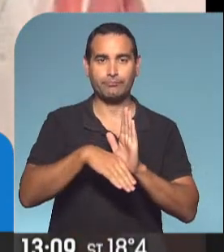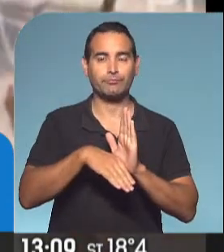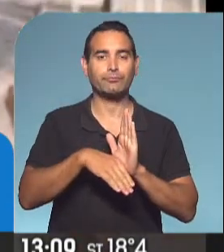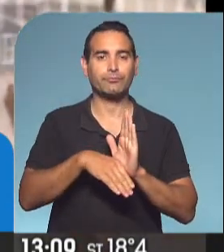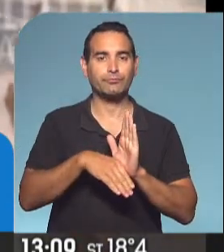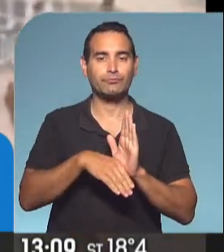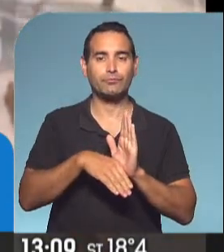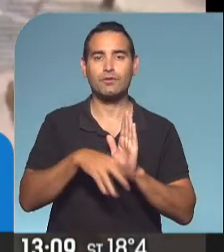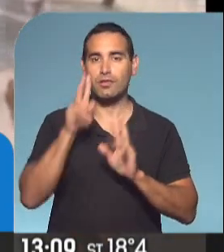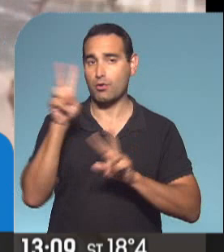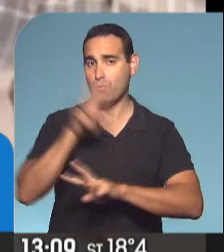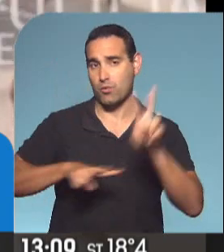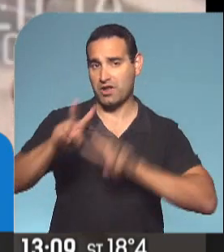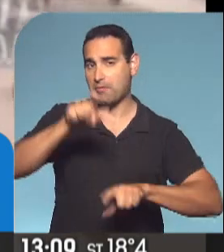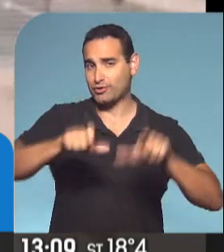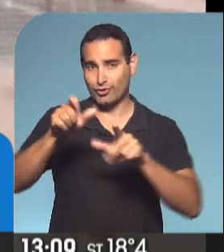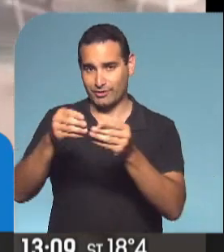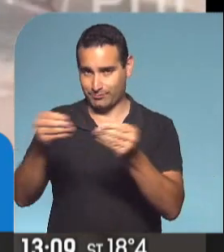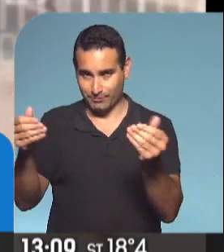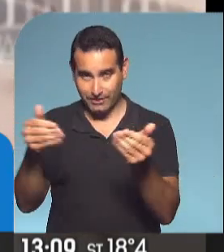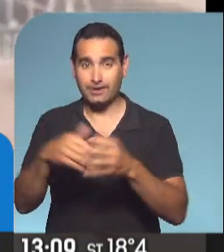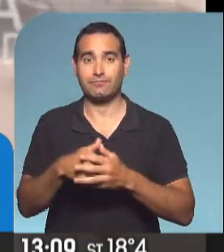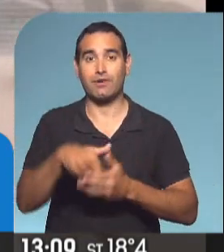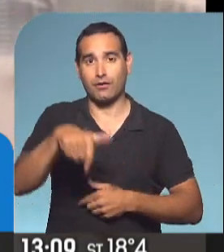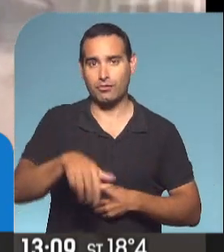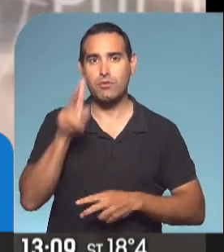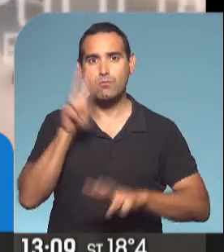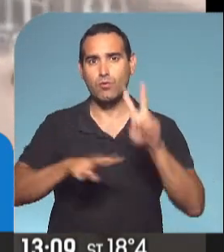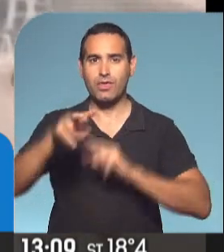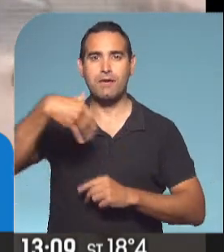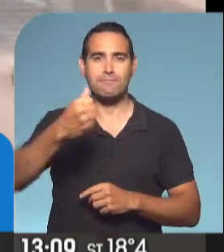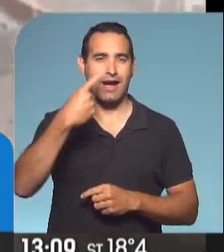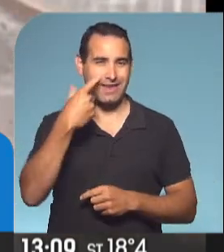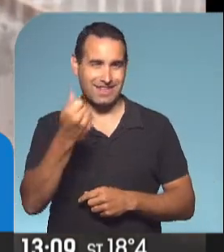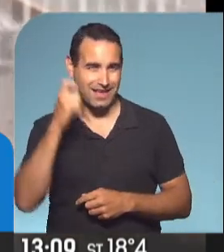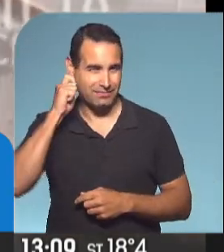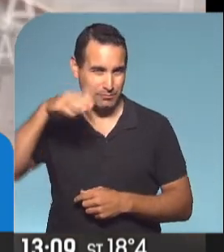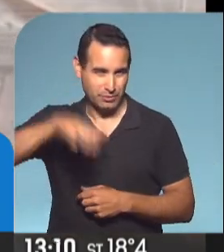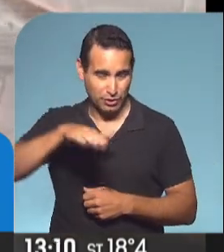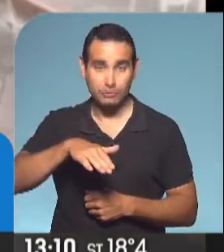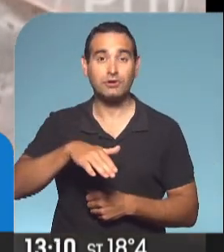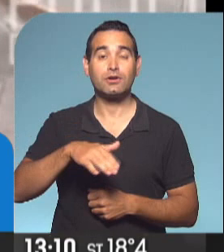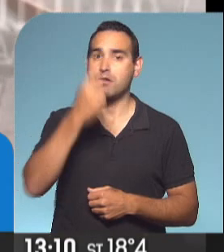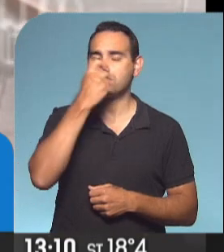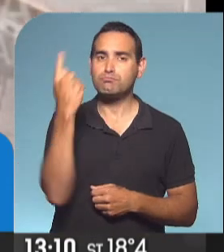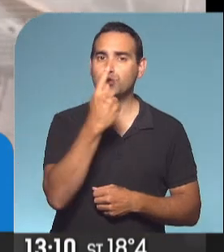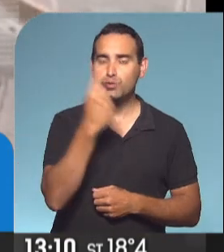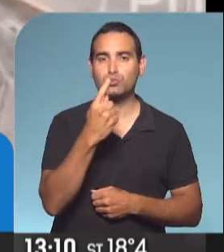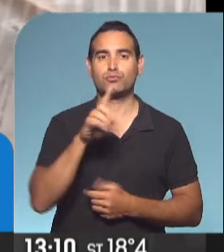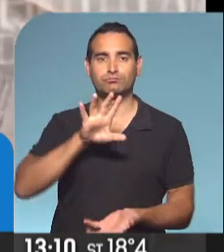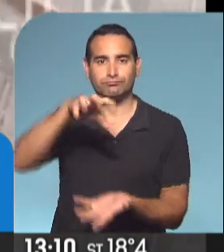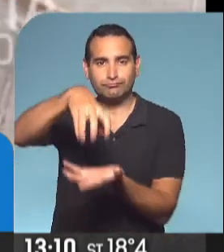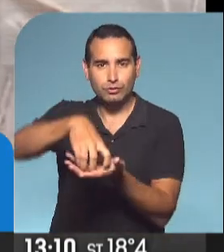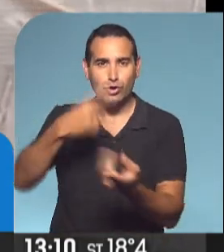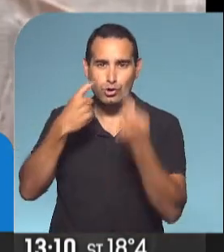por búsqueda de personas, en este caso la menor Maya. De forma inmediata empezaron a trabajar del centro de